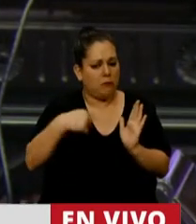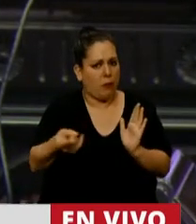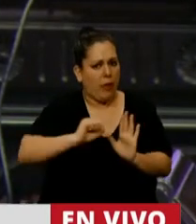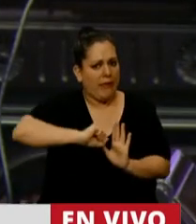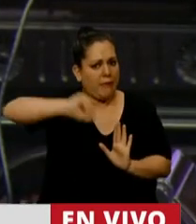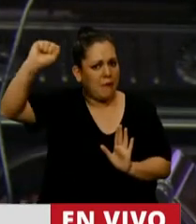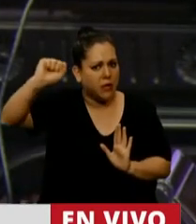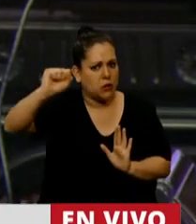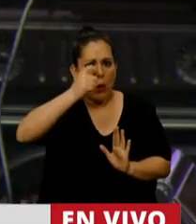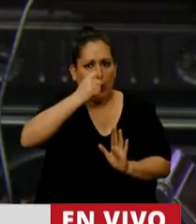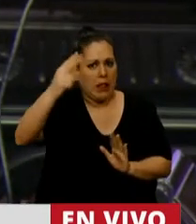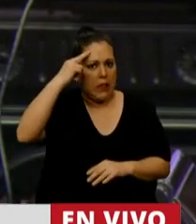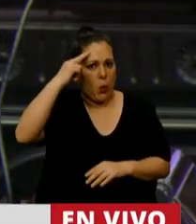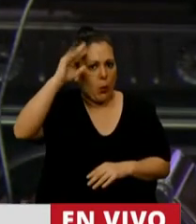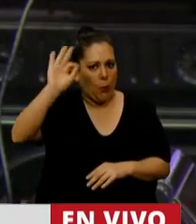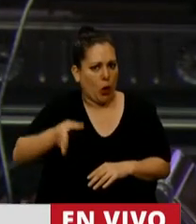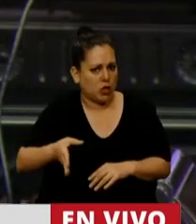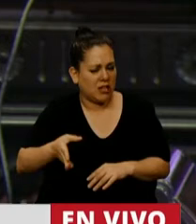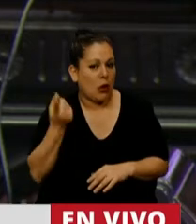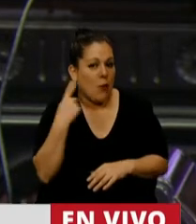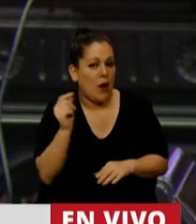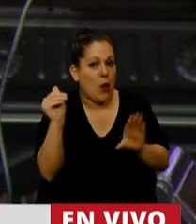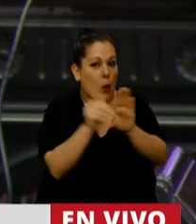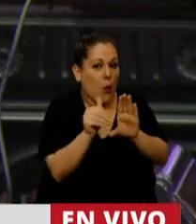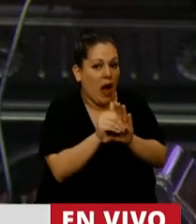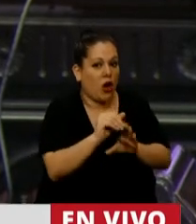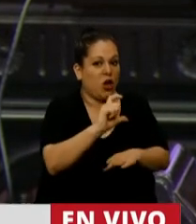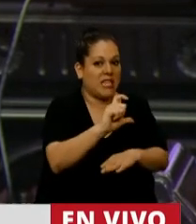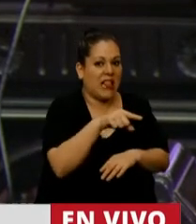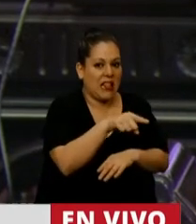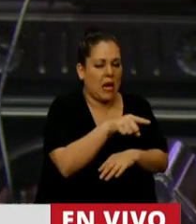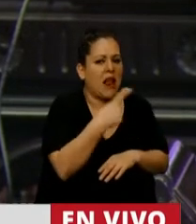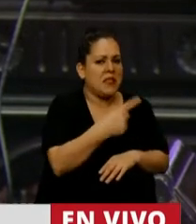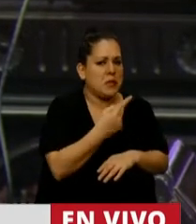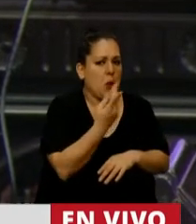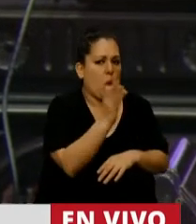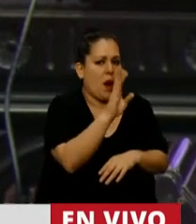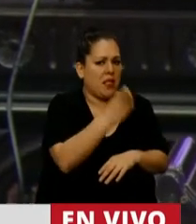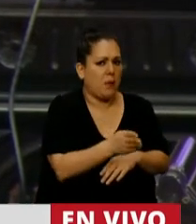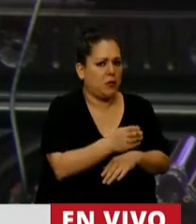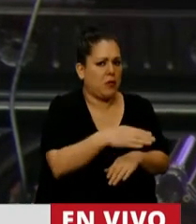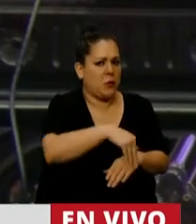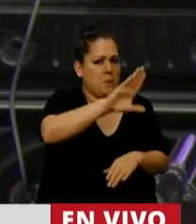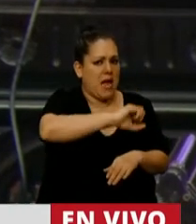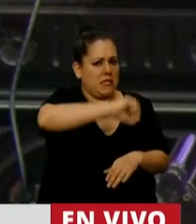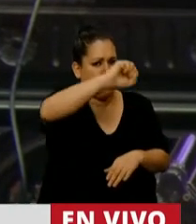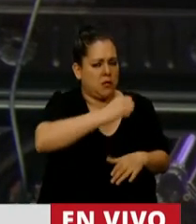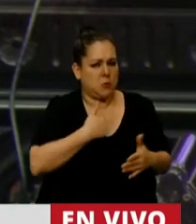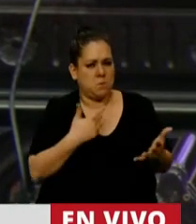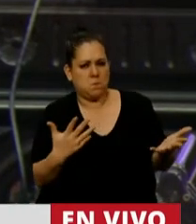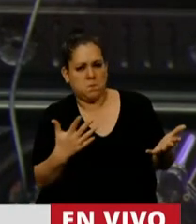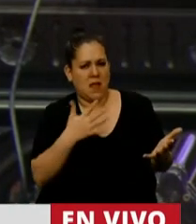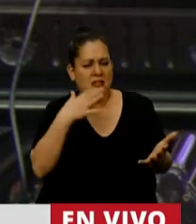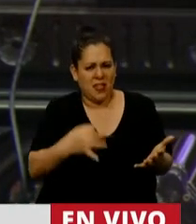29%, pero para el Banco Central va a superar el 40%. Si está establecido un